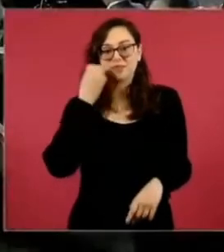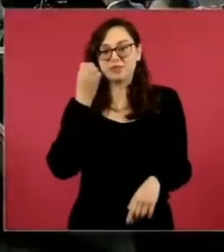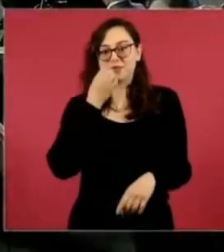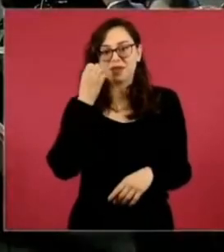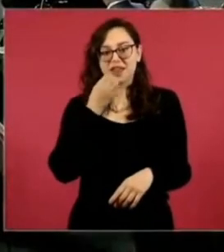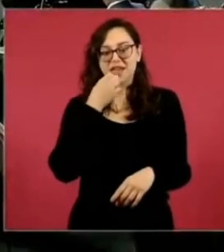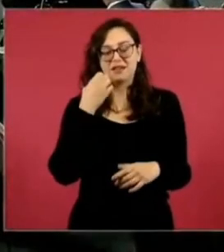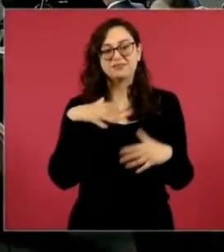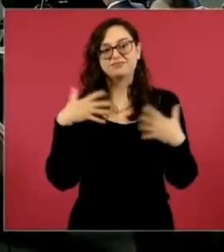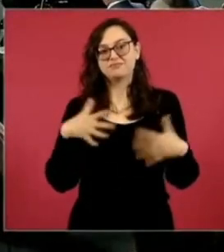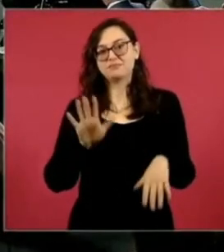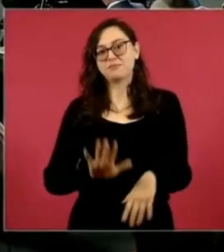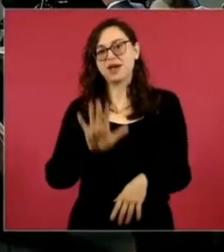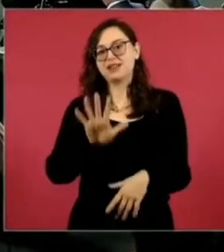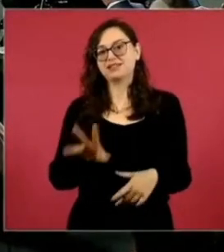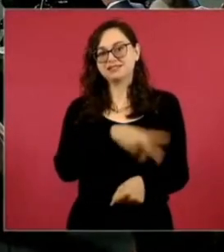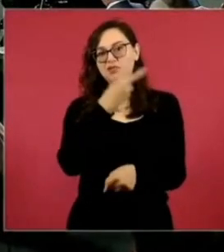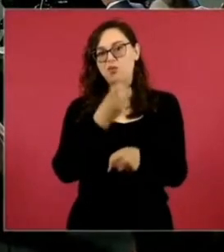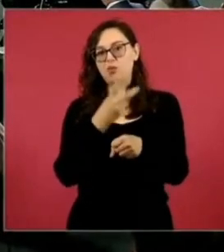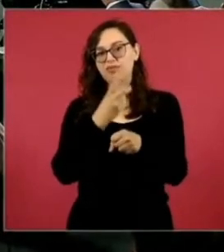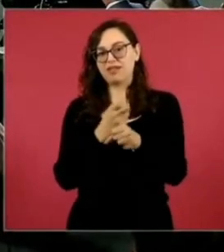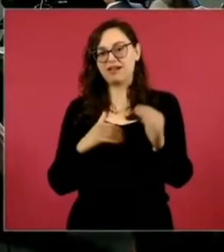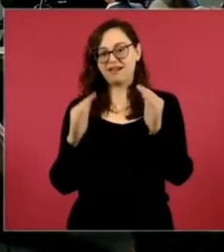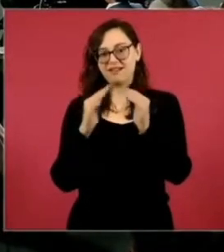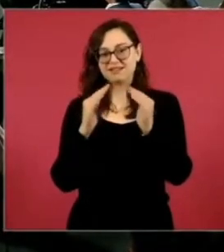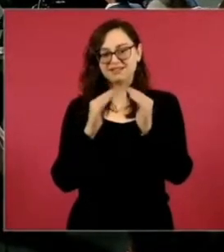que es como el segundo hogar.